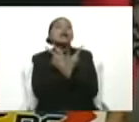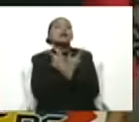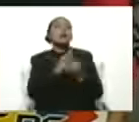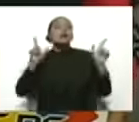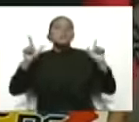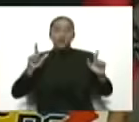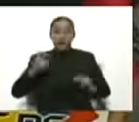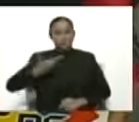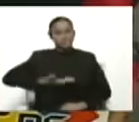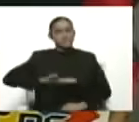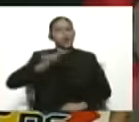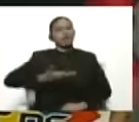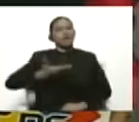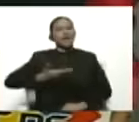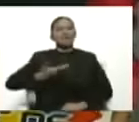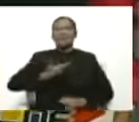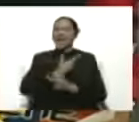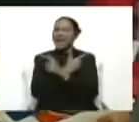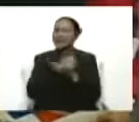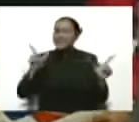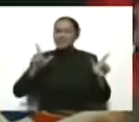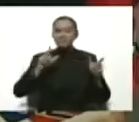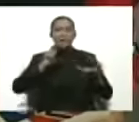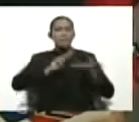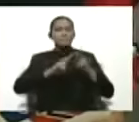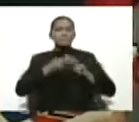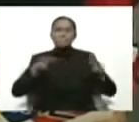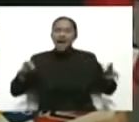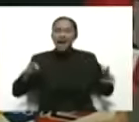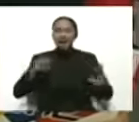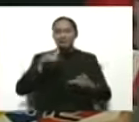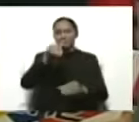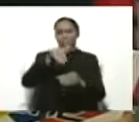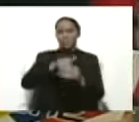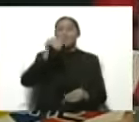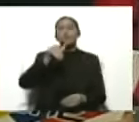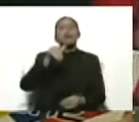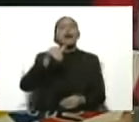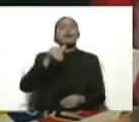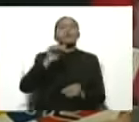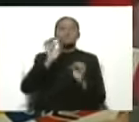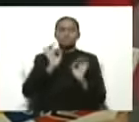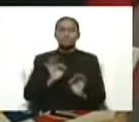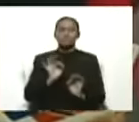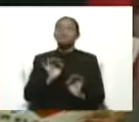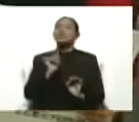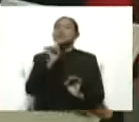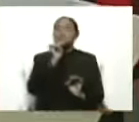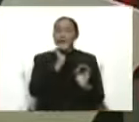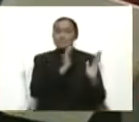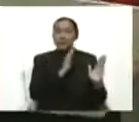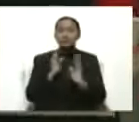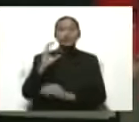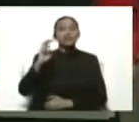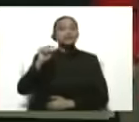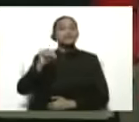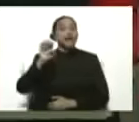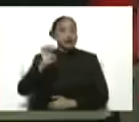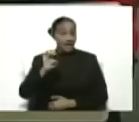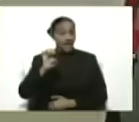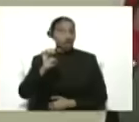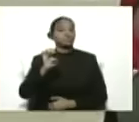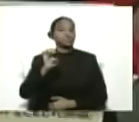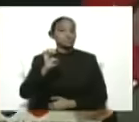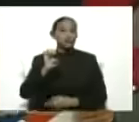y la paz la garantiza, los procesos electorales, la transparencia en el proceso electoral. Y aquí